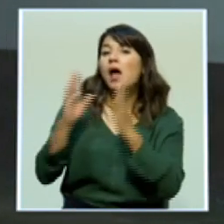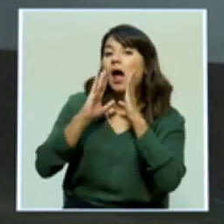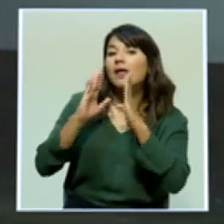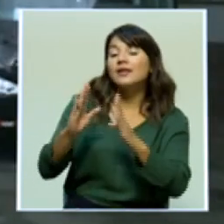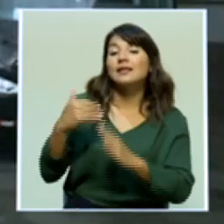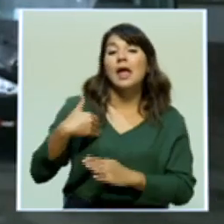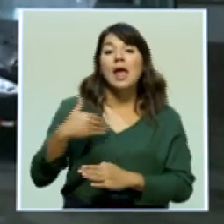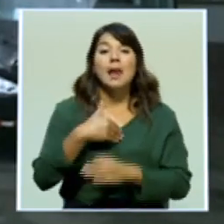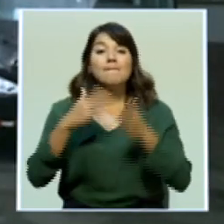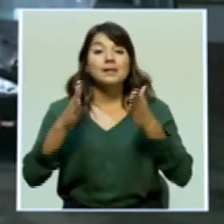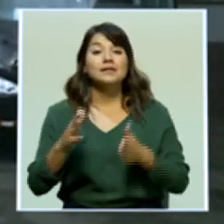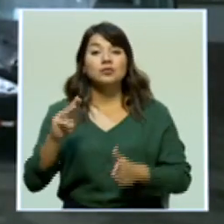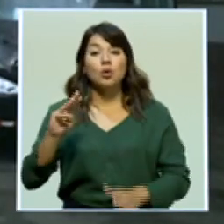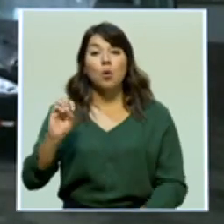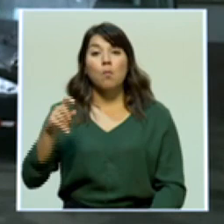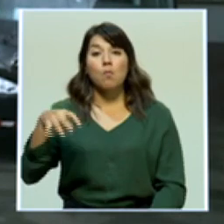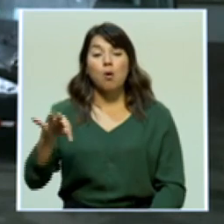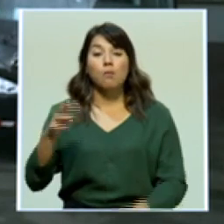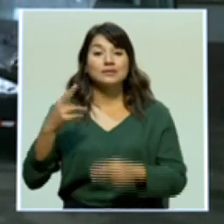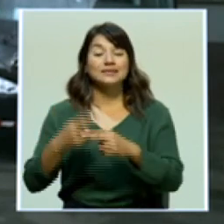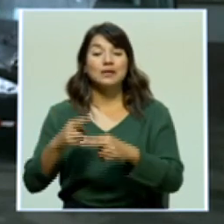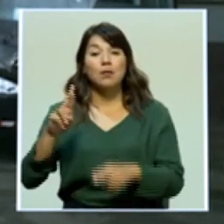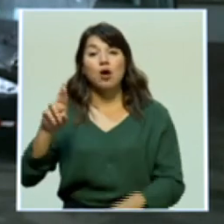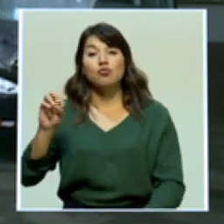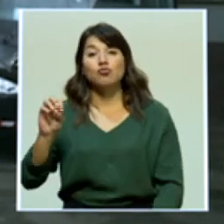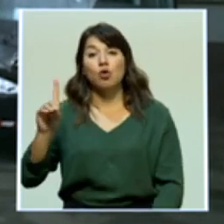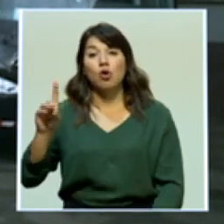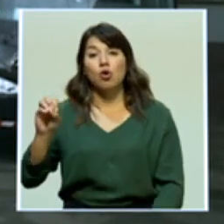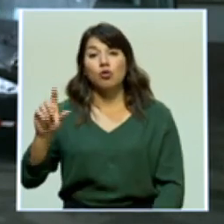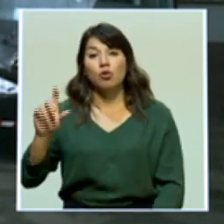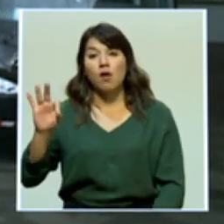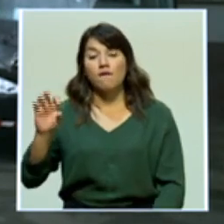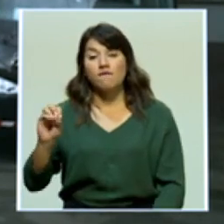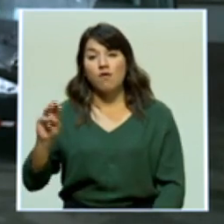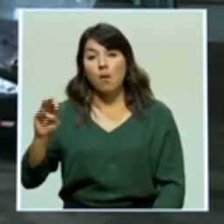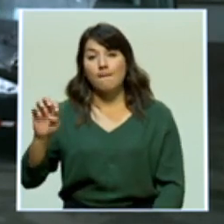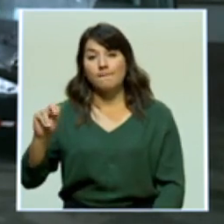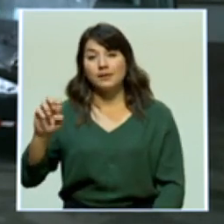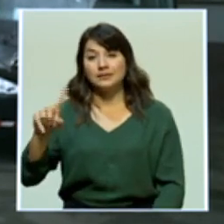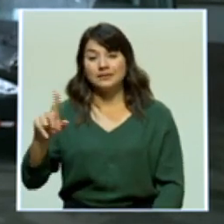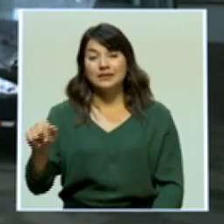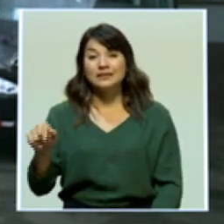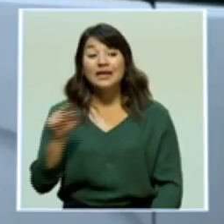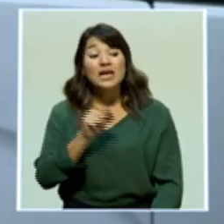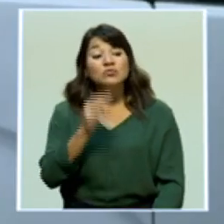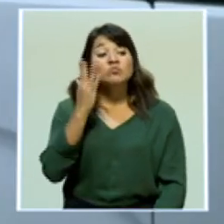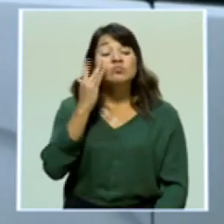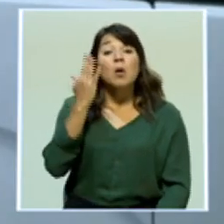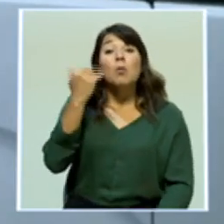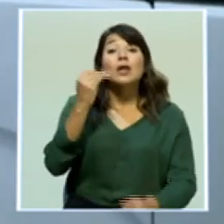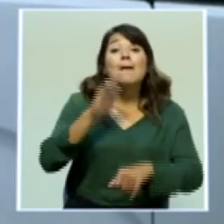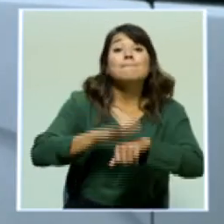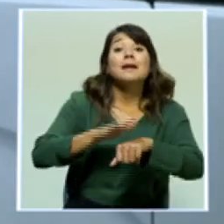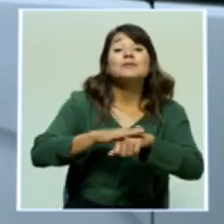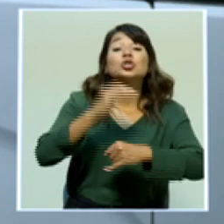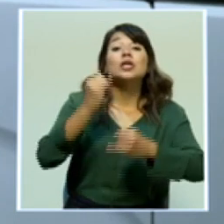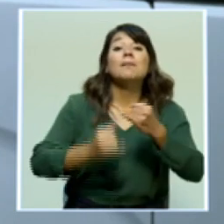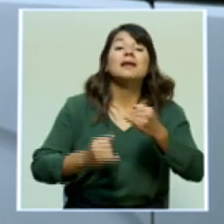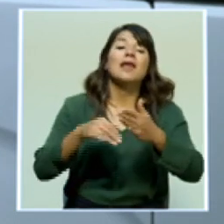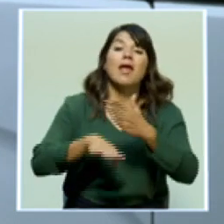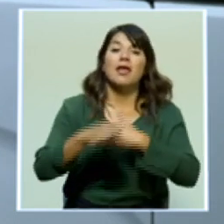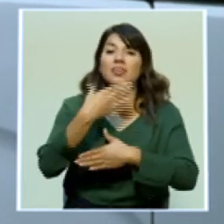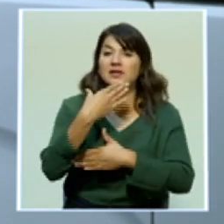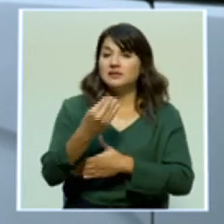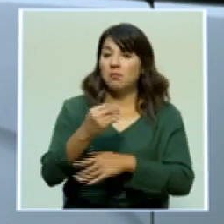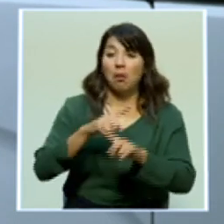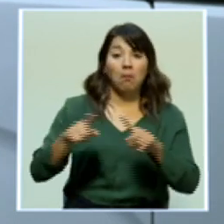Méndez Mata. El gremio mantiene preocupación por el proceso de los permisos que vencen en el mes de diciembre y afirman que aún no han recibido